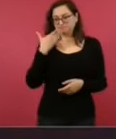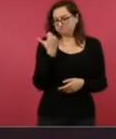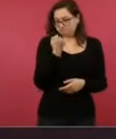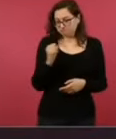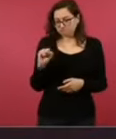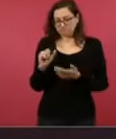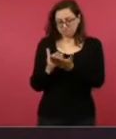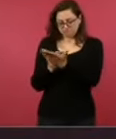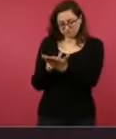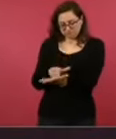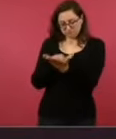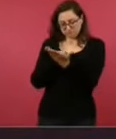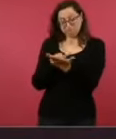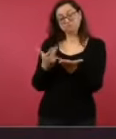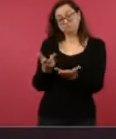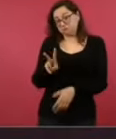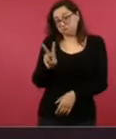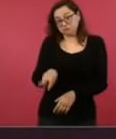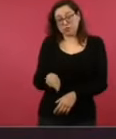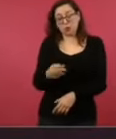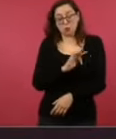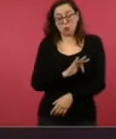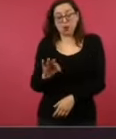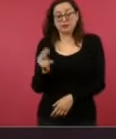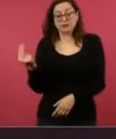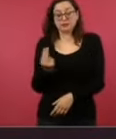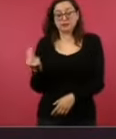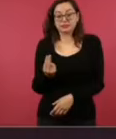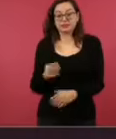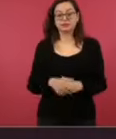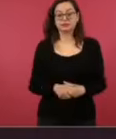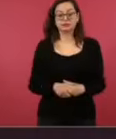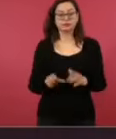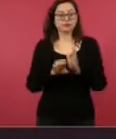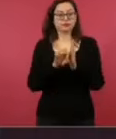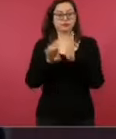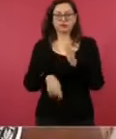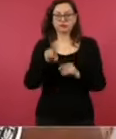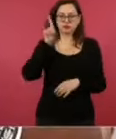Francia no padeció, como Alemania,